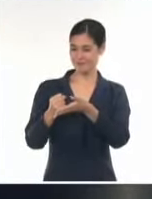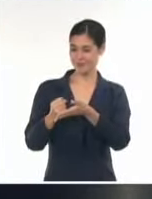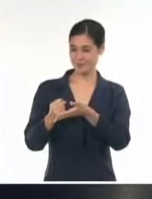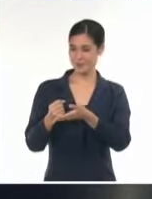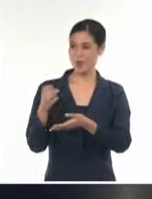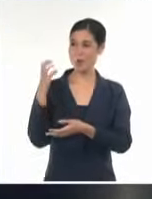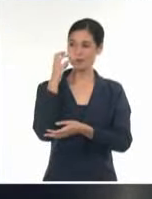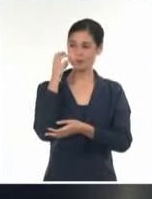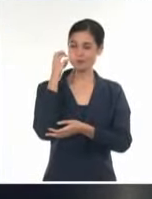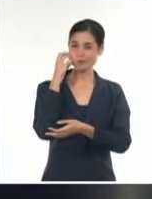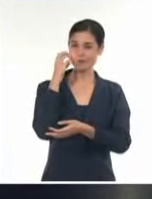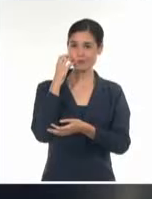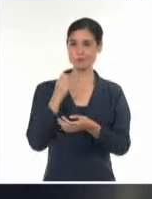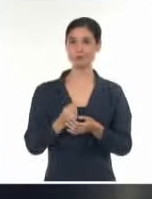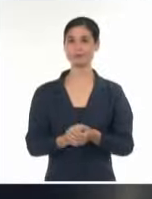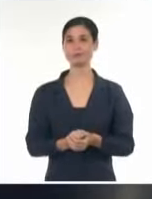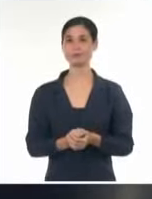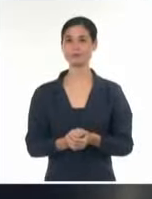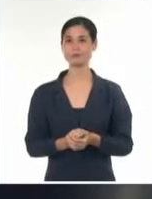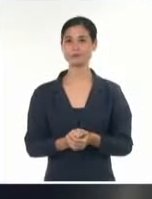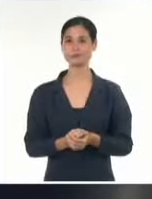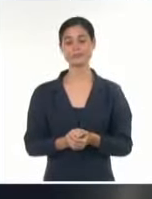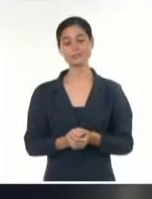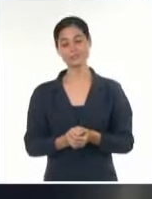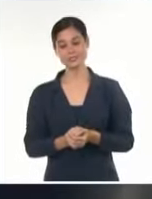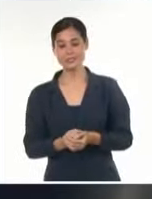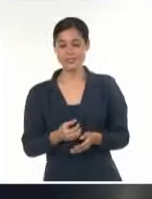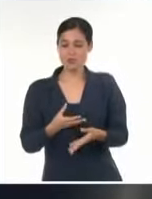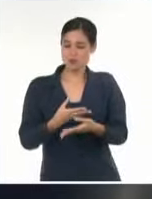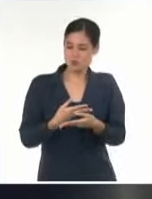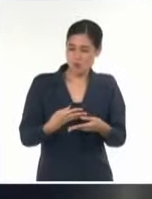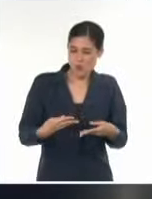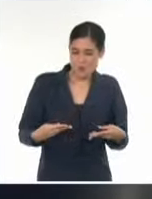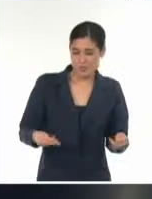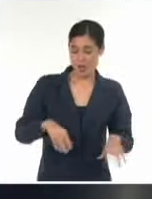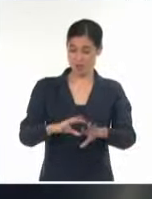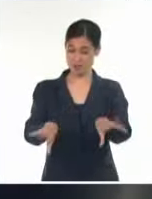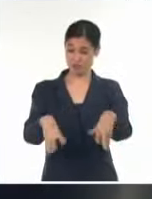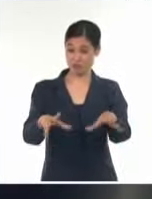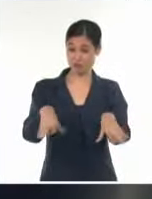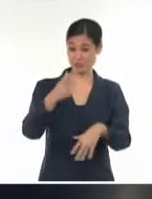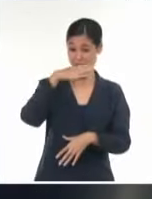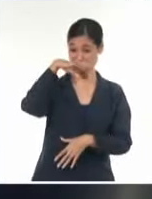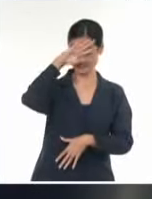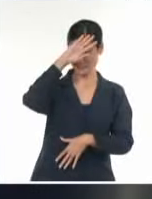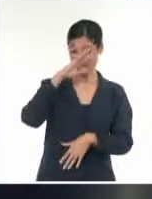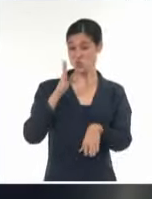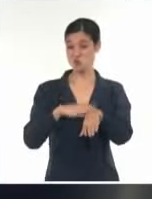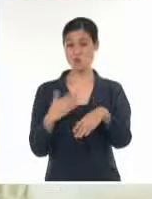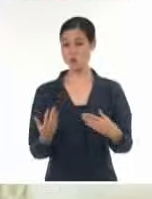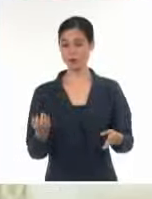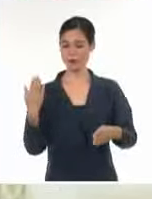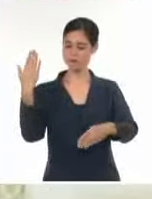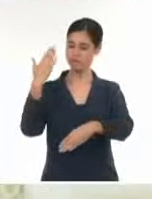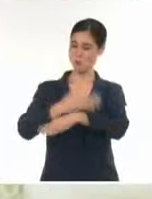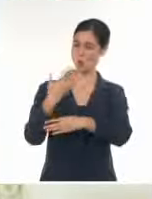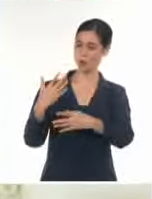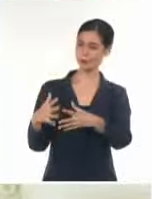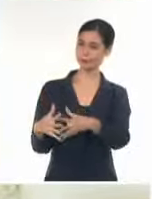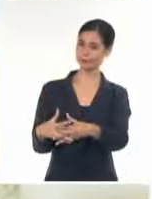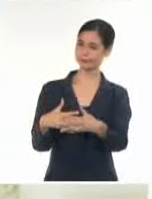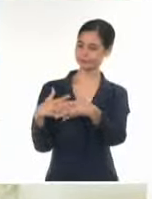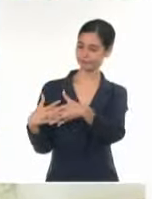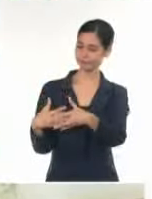contribuirá a aliviar la compleja situación que atraviesa el país debido al recrudecimiento del bloqueo estadounidense. El embajador